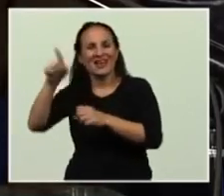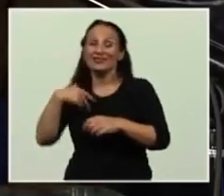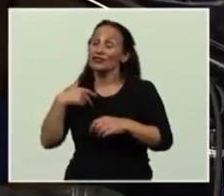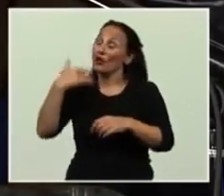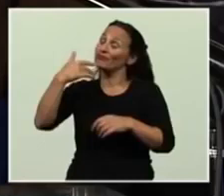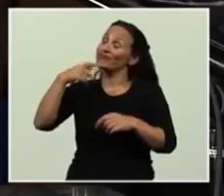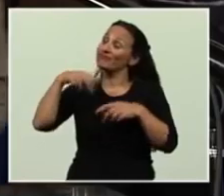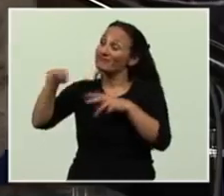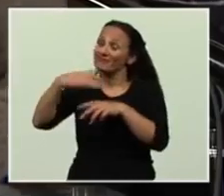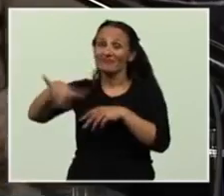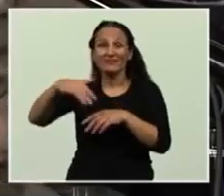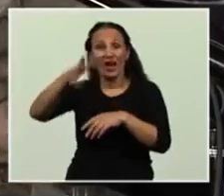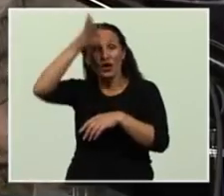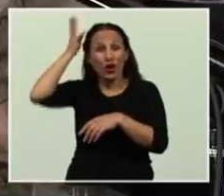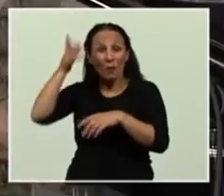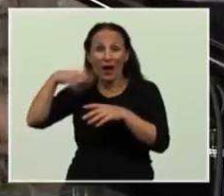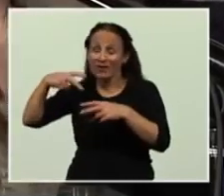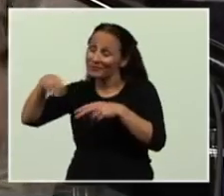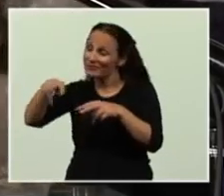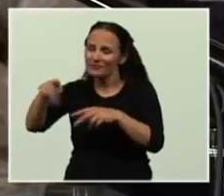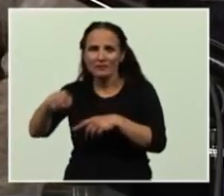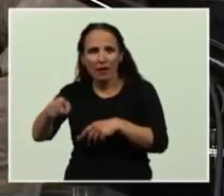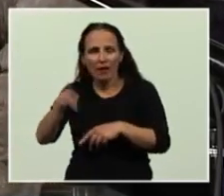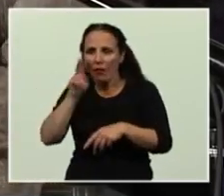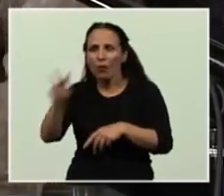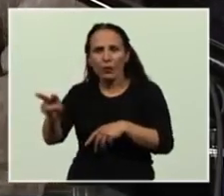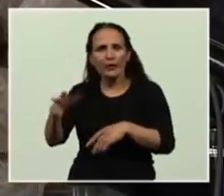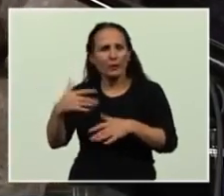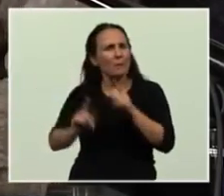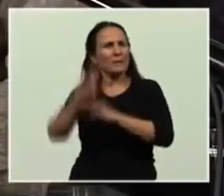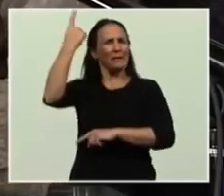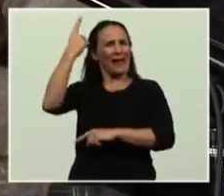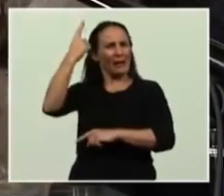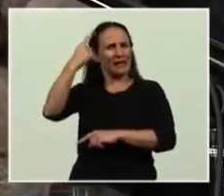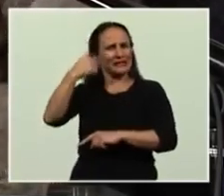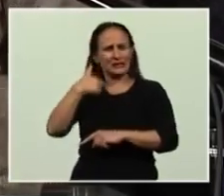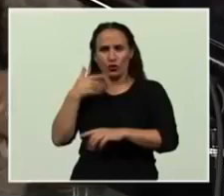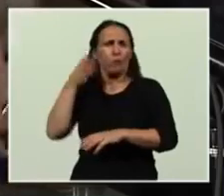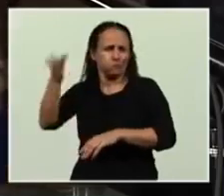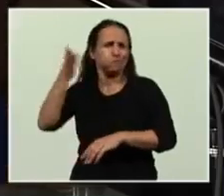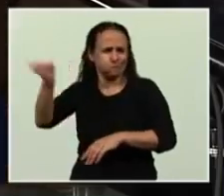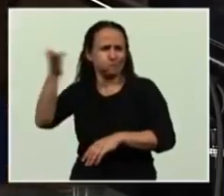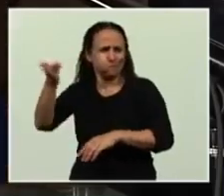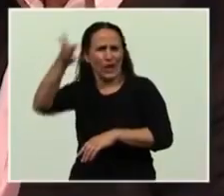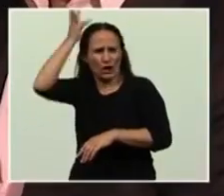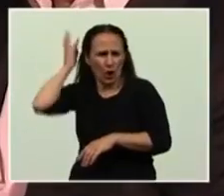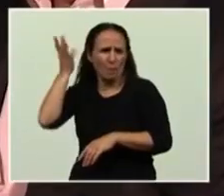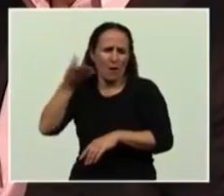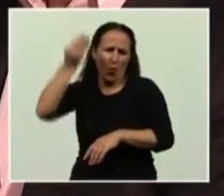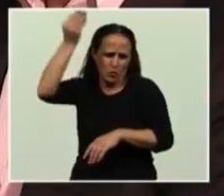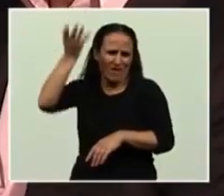por primera vez, en todas las veces que he tenido oportunidades de ir a Roma, acompañando